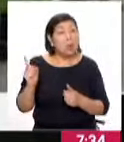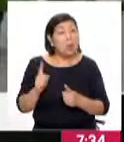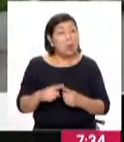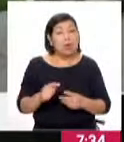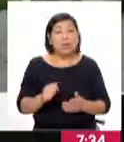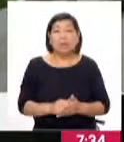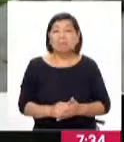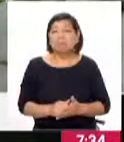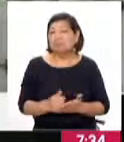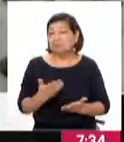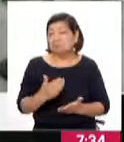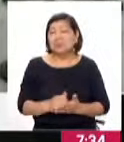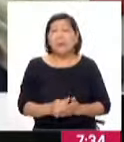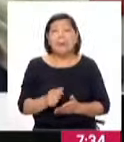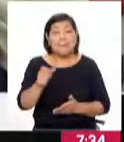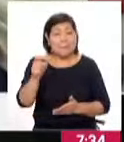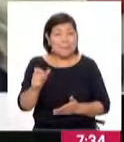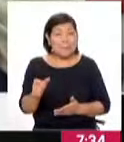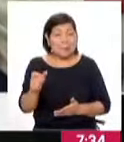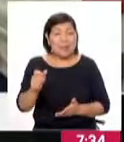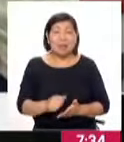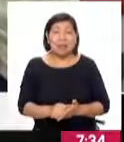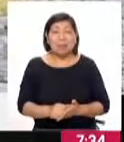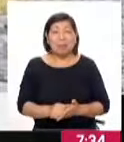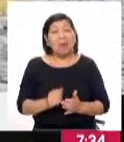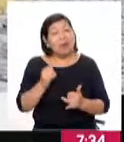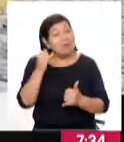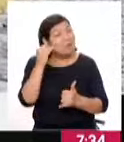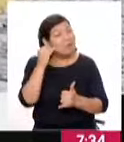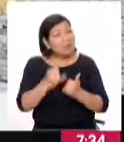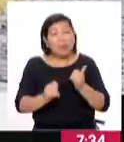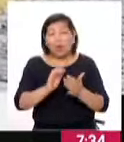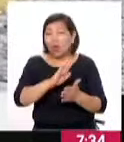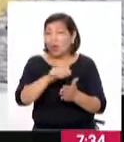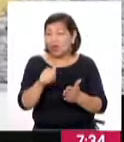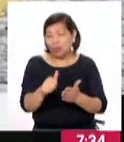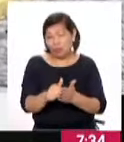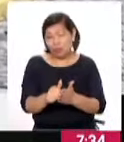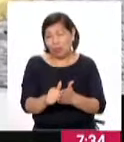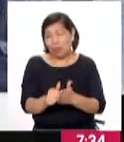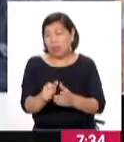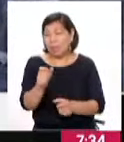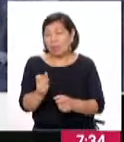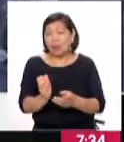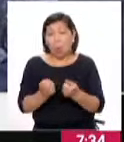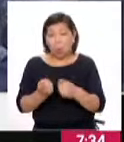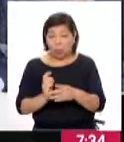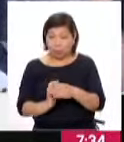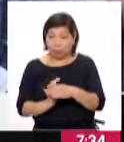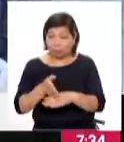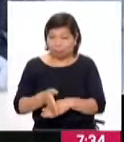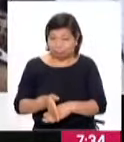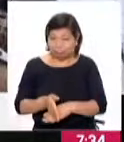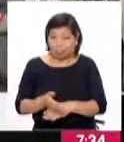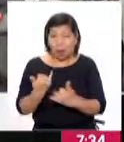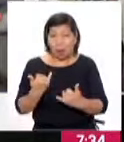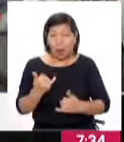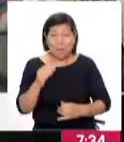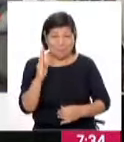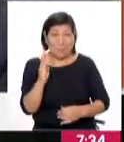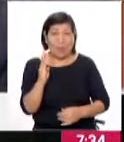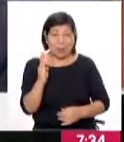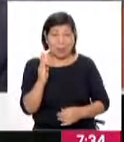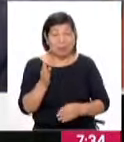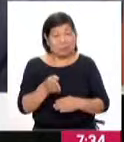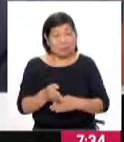beneficiario, hasta culminar con toda la atención de todas las personas que lleguen el día de hoy a la agencia a